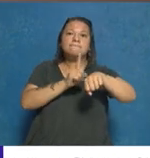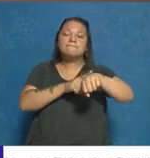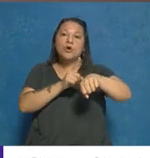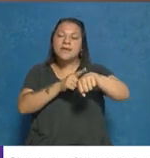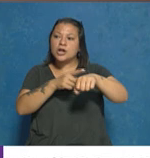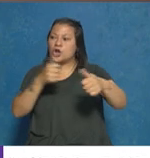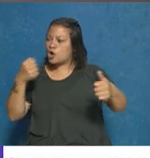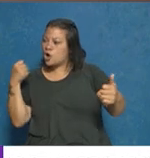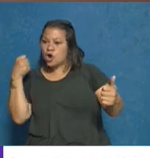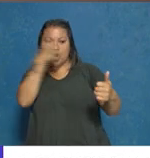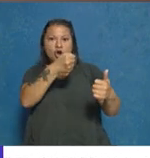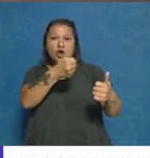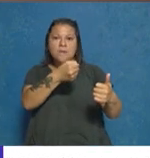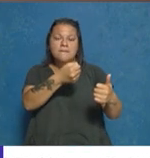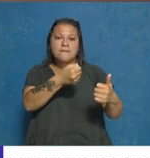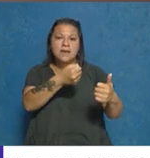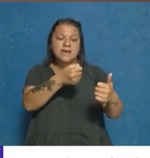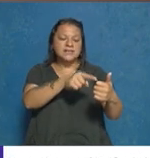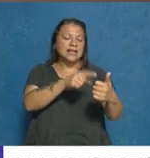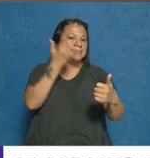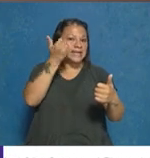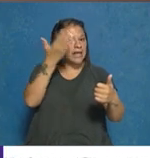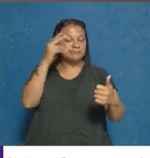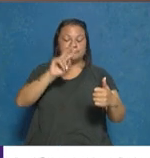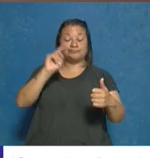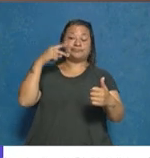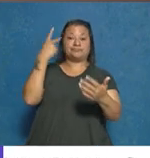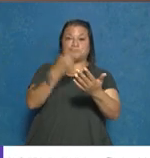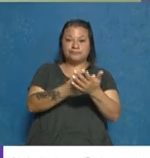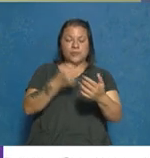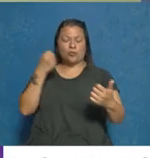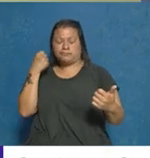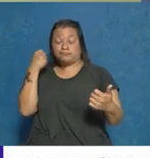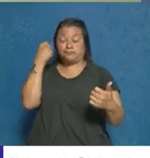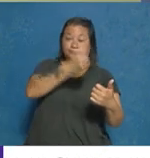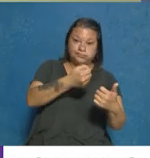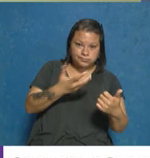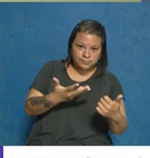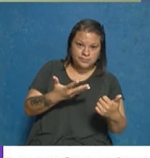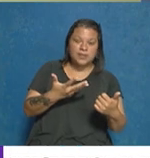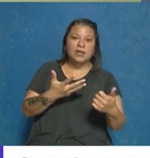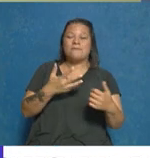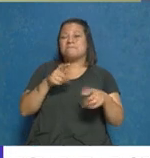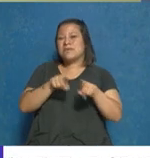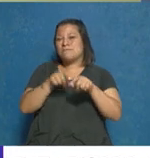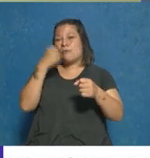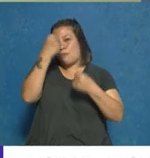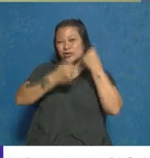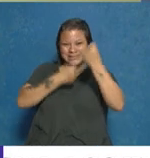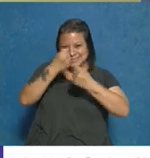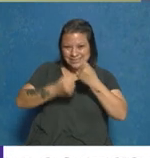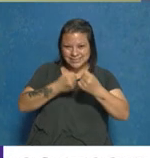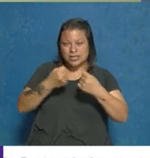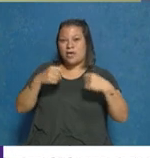recibe el golpe, sí, iba desmayado, semi-noqueado, como ocurre habitualmente en el boxeo. Y